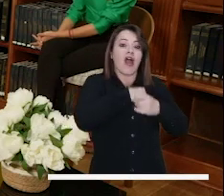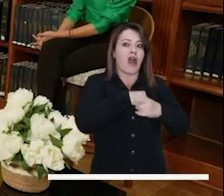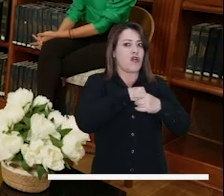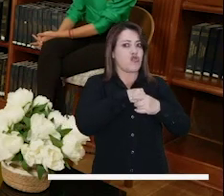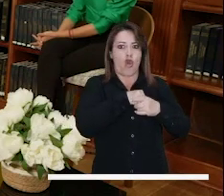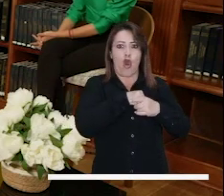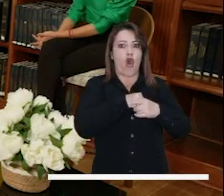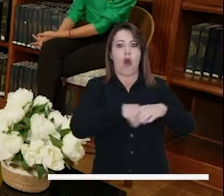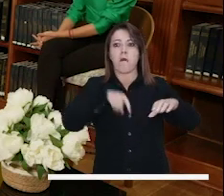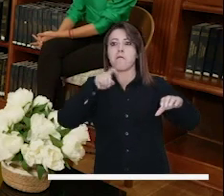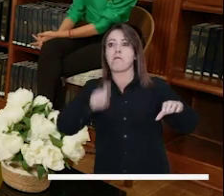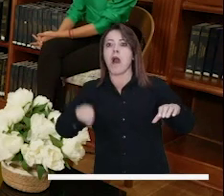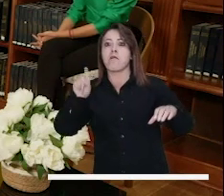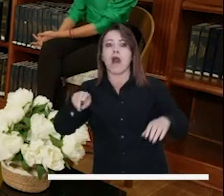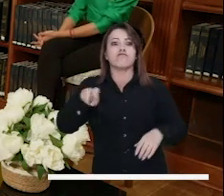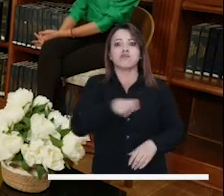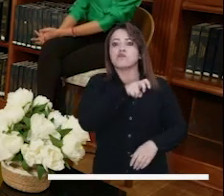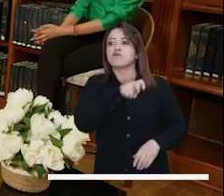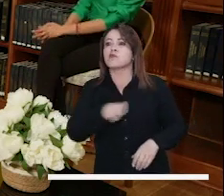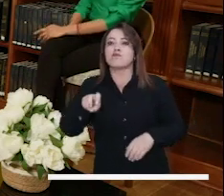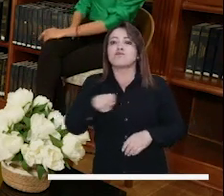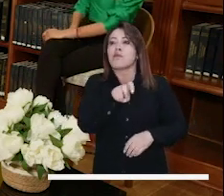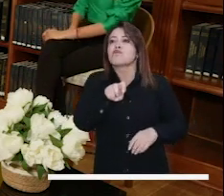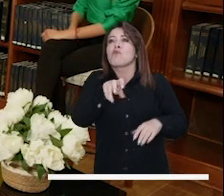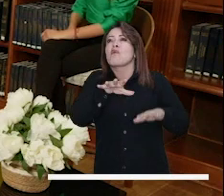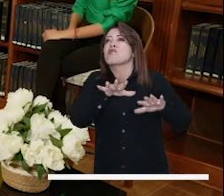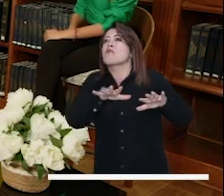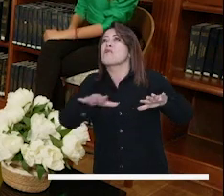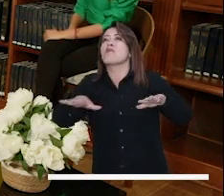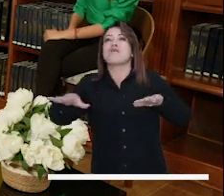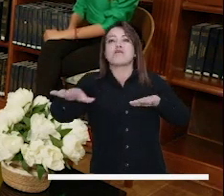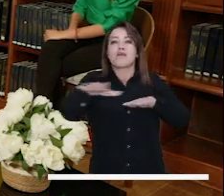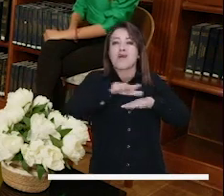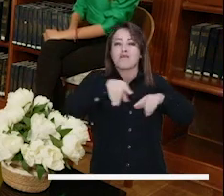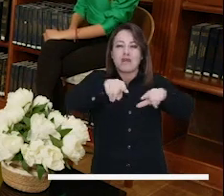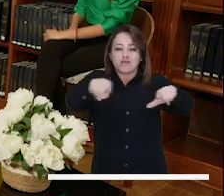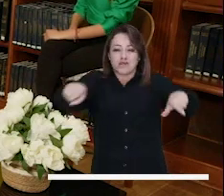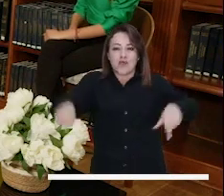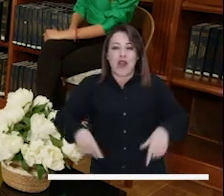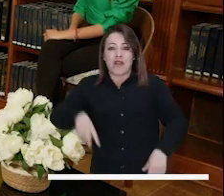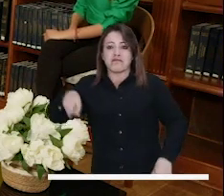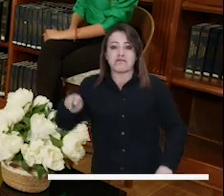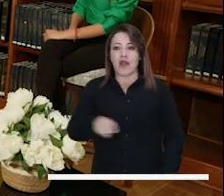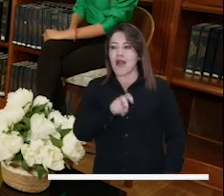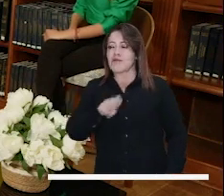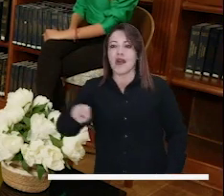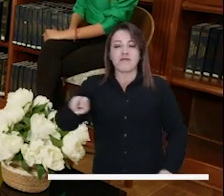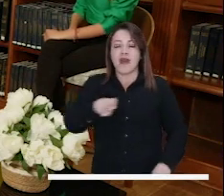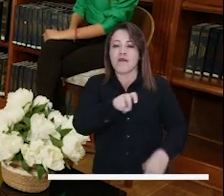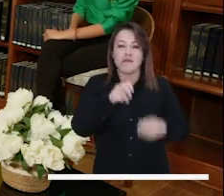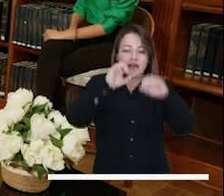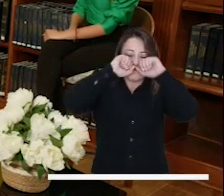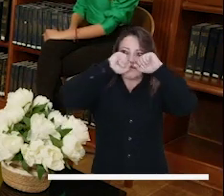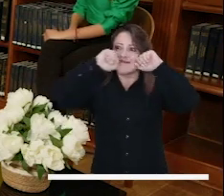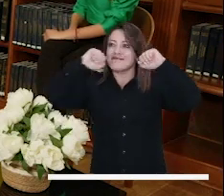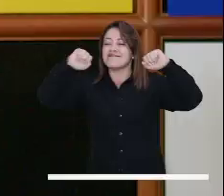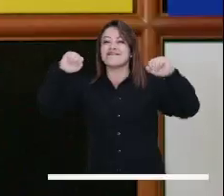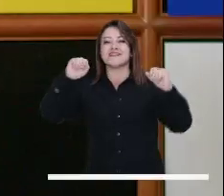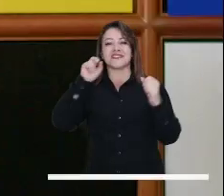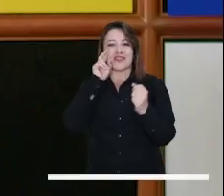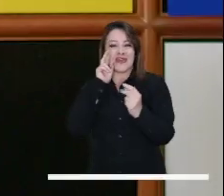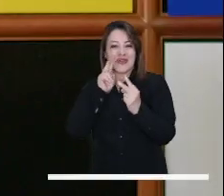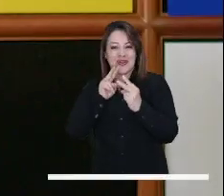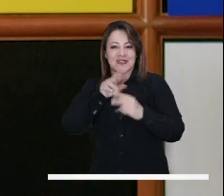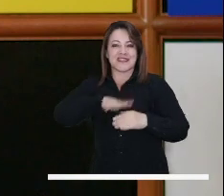que los ha movido es su ansia de sorprenderse, su ansia de conocer